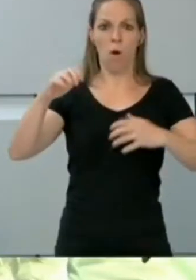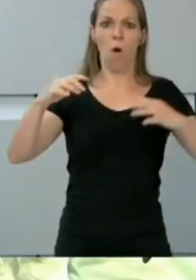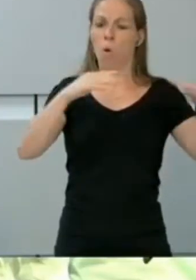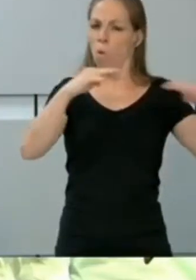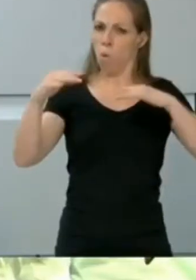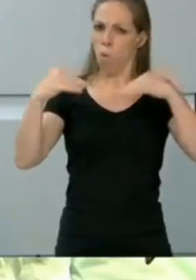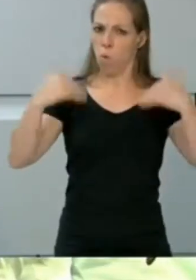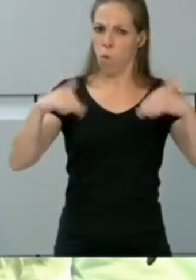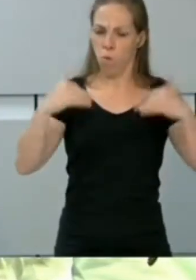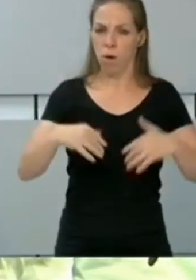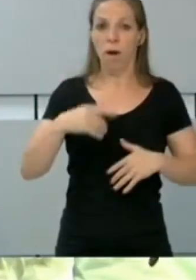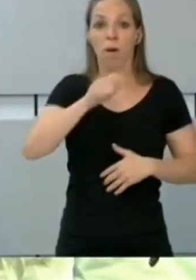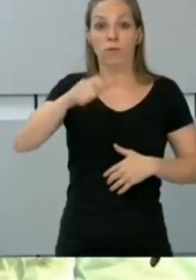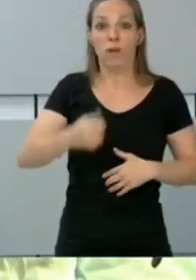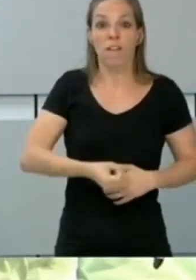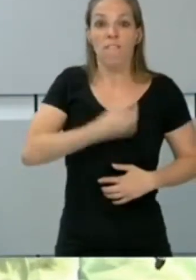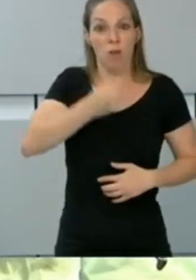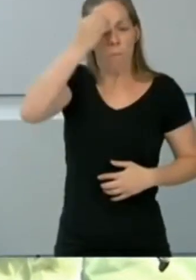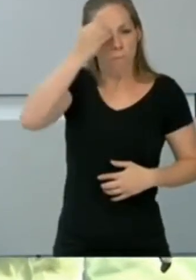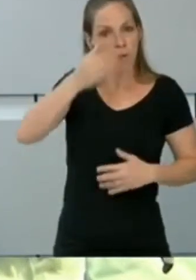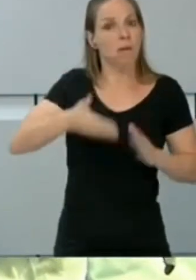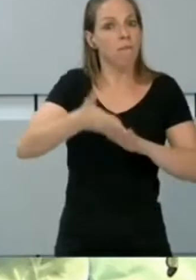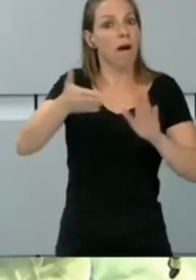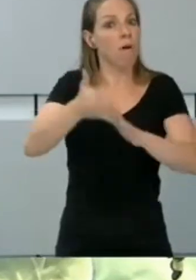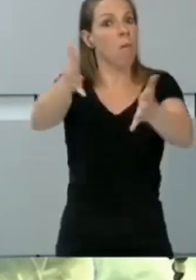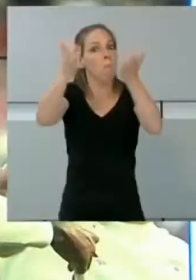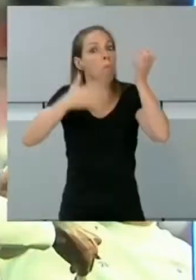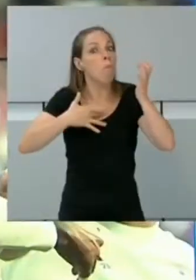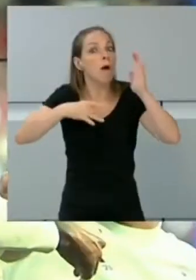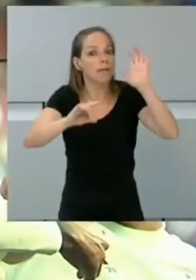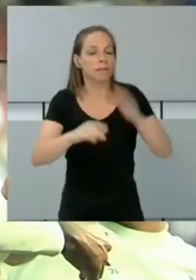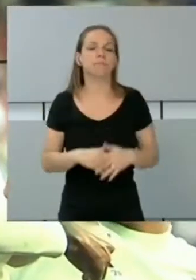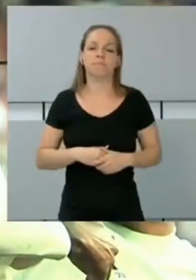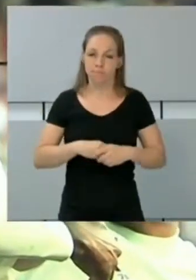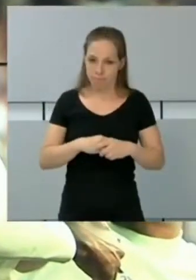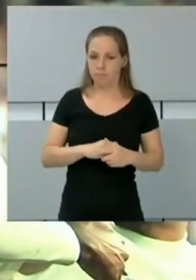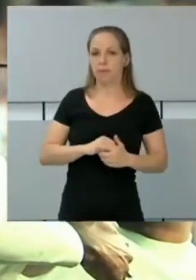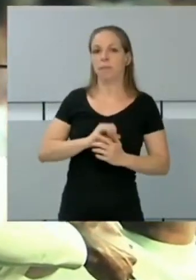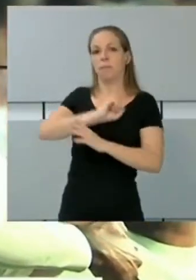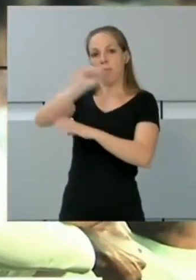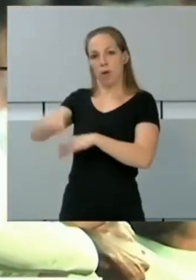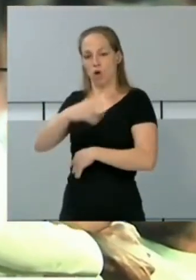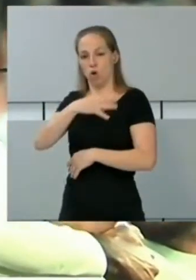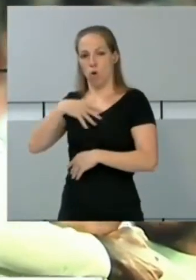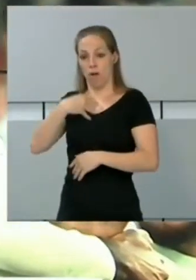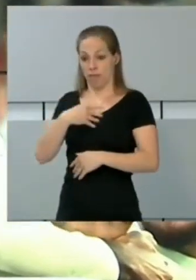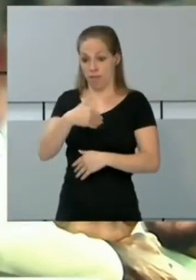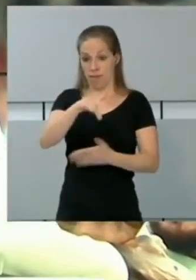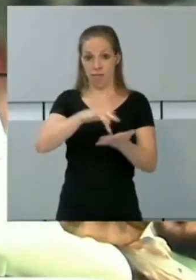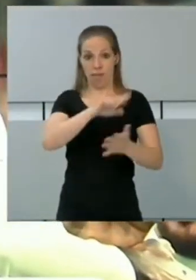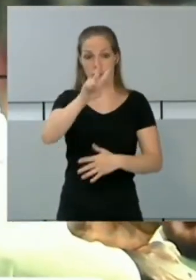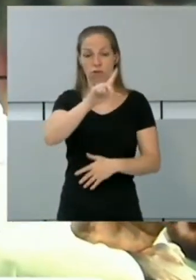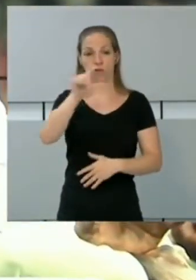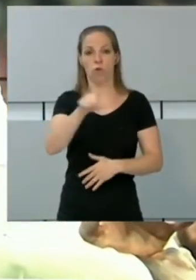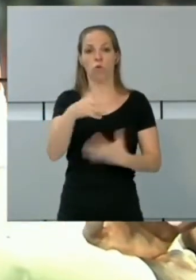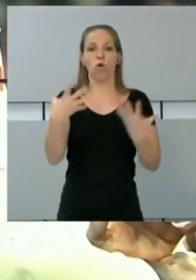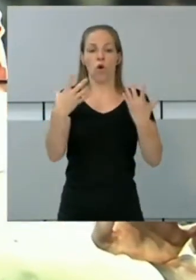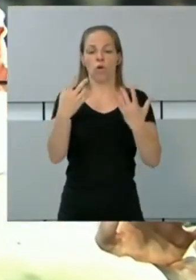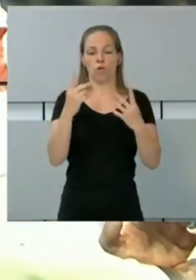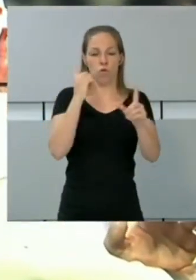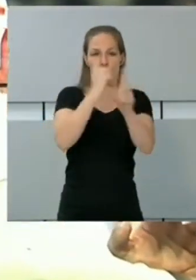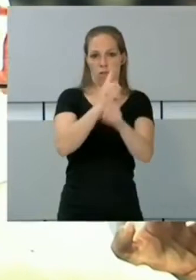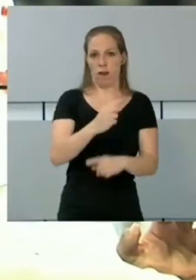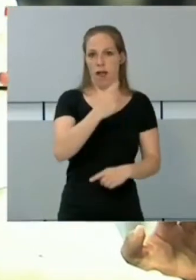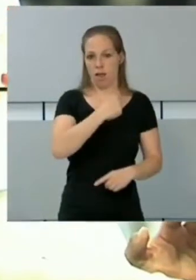...empieza a creer, a pensar que se puede ganar el torneo en Ur. Sí, España gana a Croacia y el próximo 2 de julio se medirá ante Suiza, una